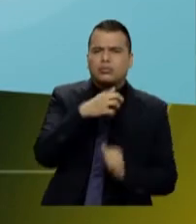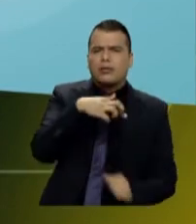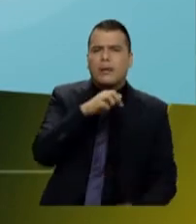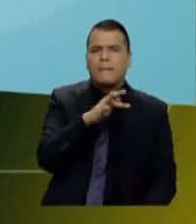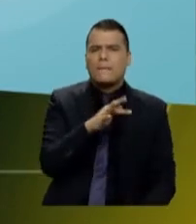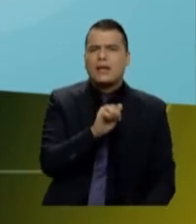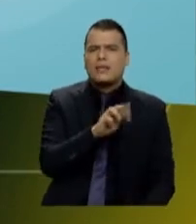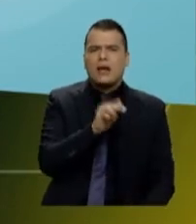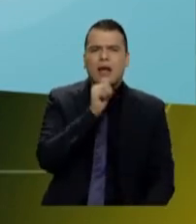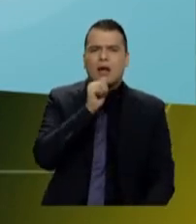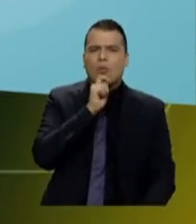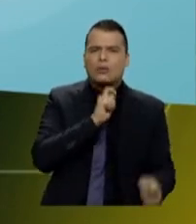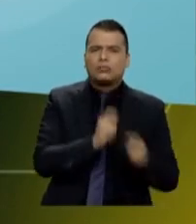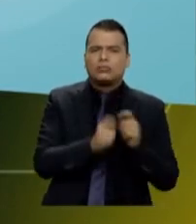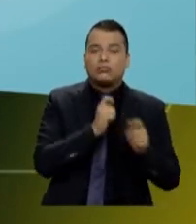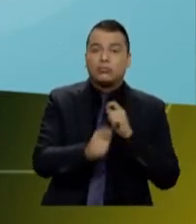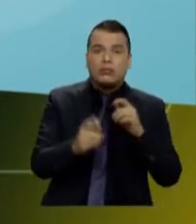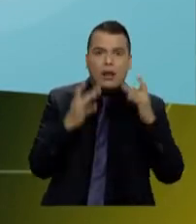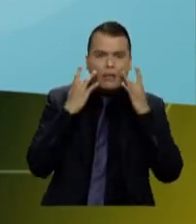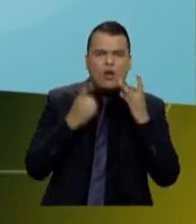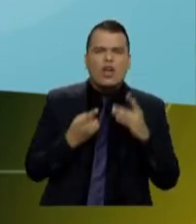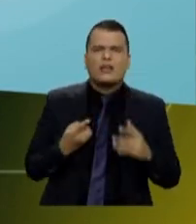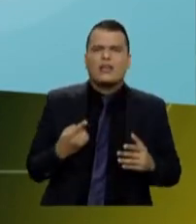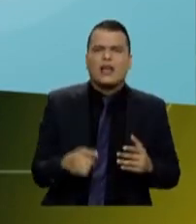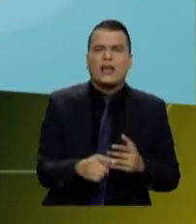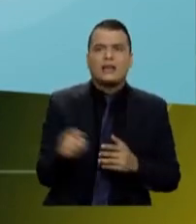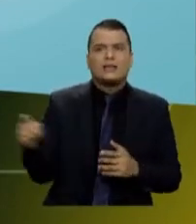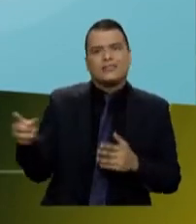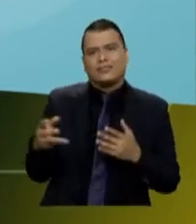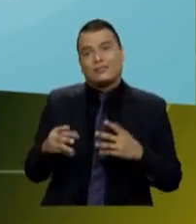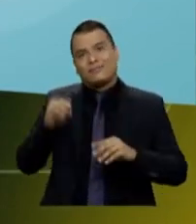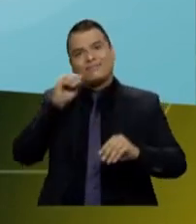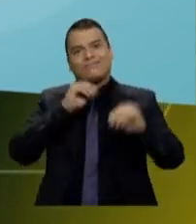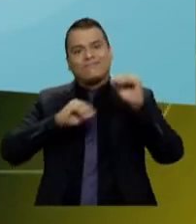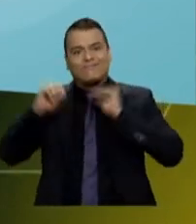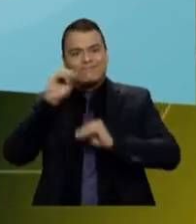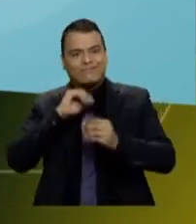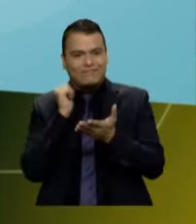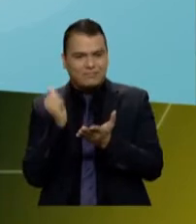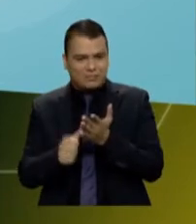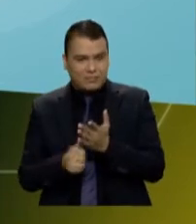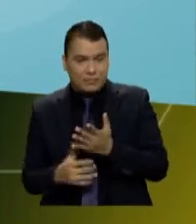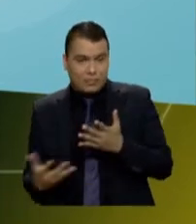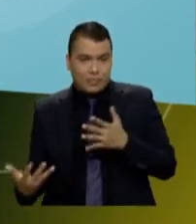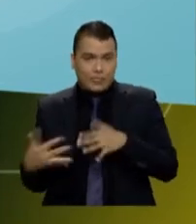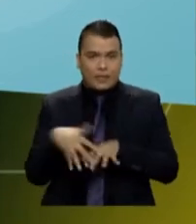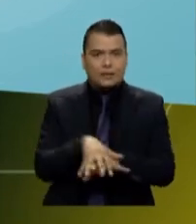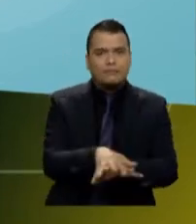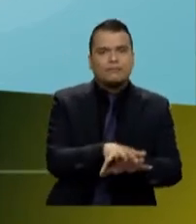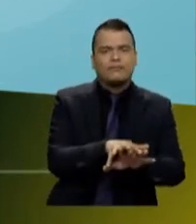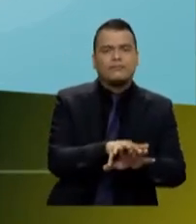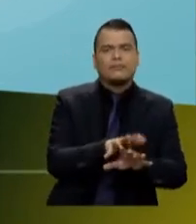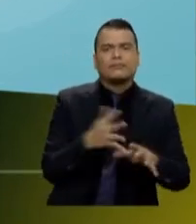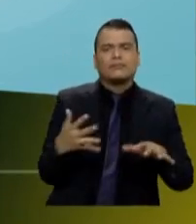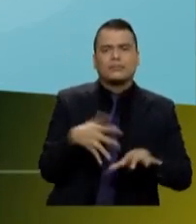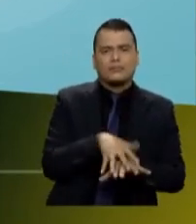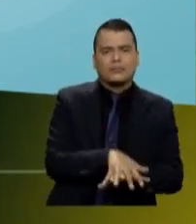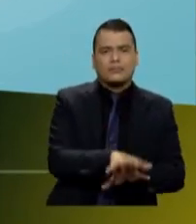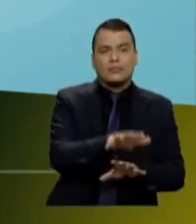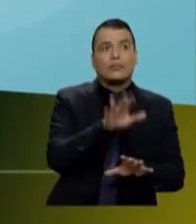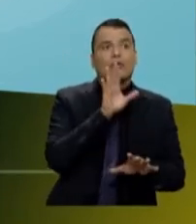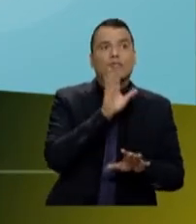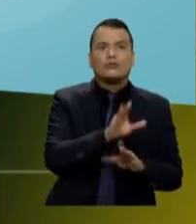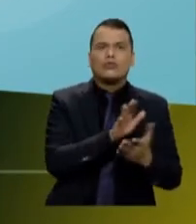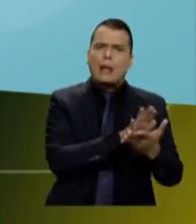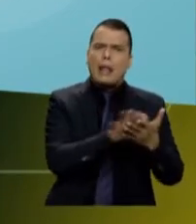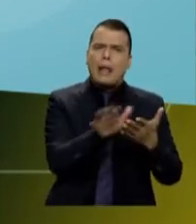tratamiento de aguas residuales. Es decir, mezcla la animación, mezcla este lenguaje que puede volverse